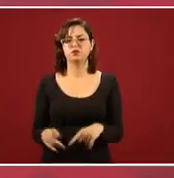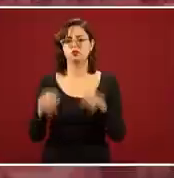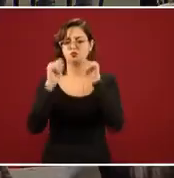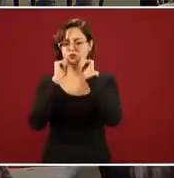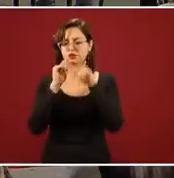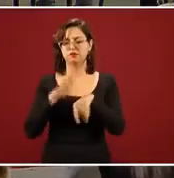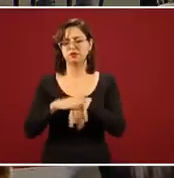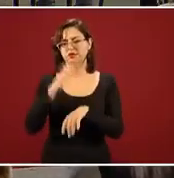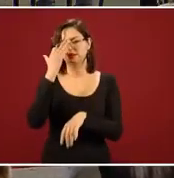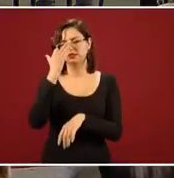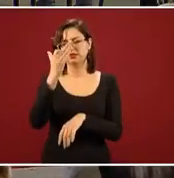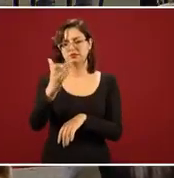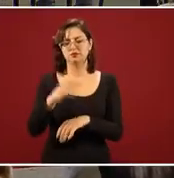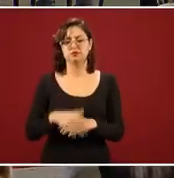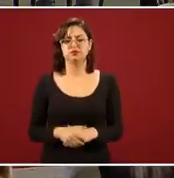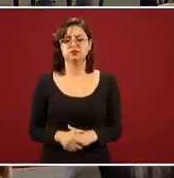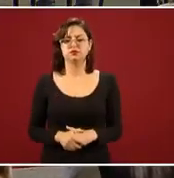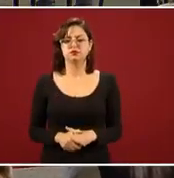tiempo.